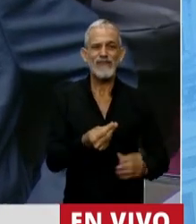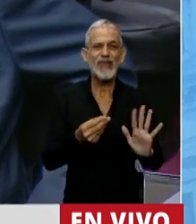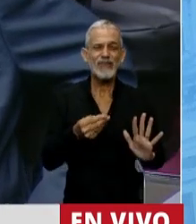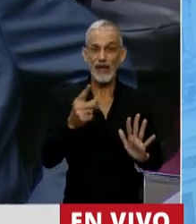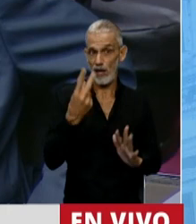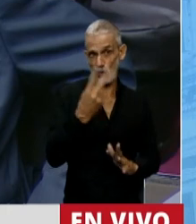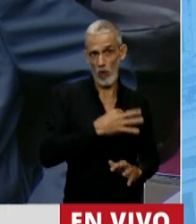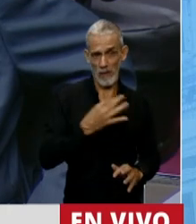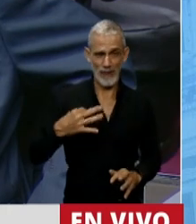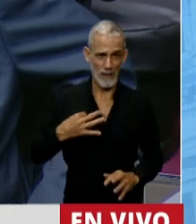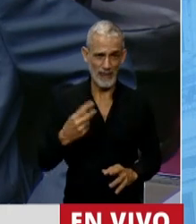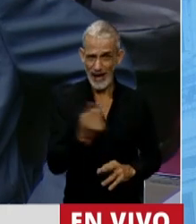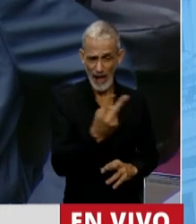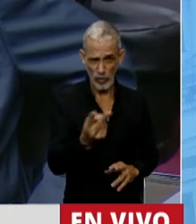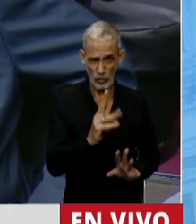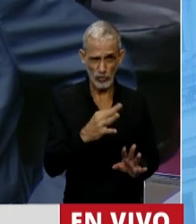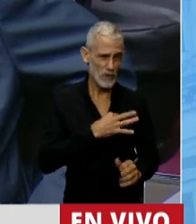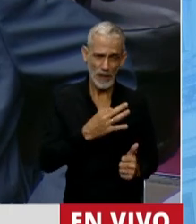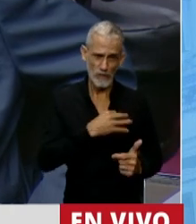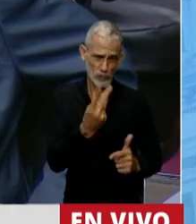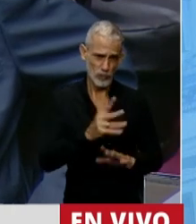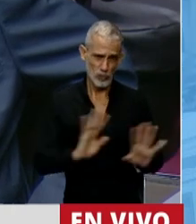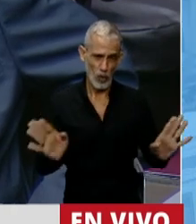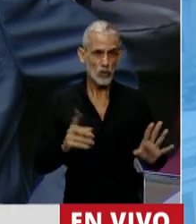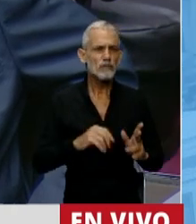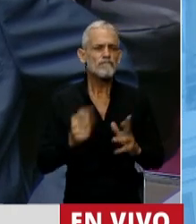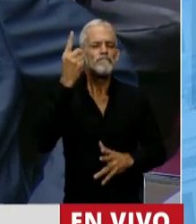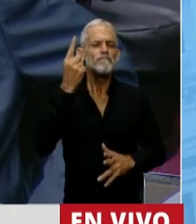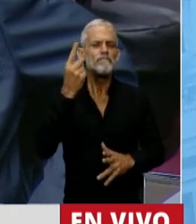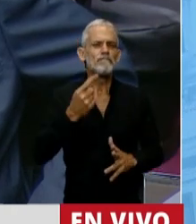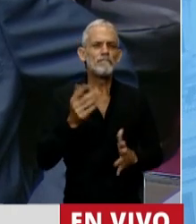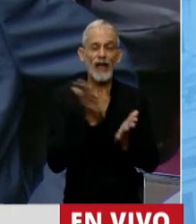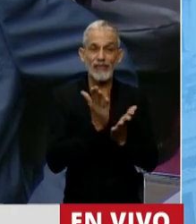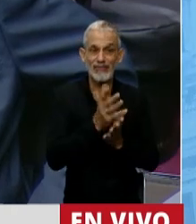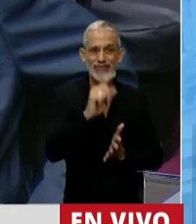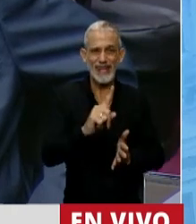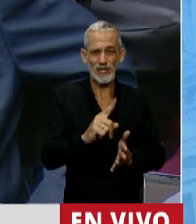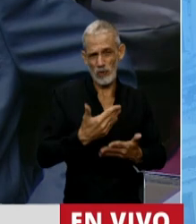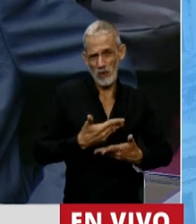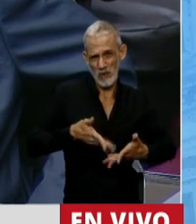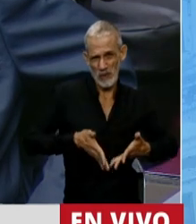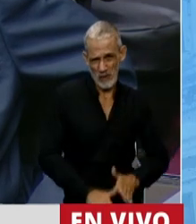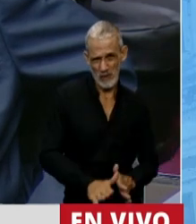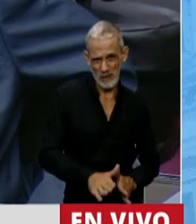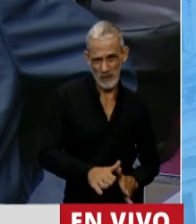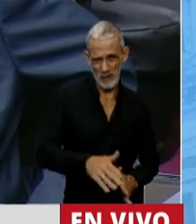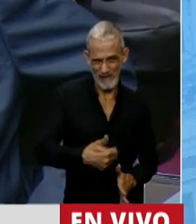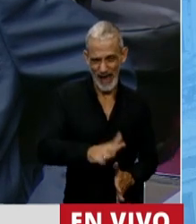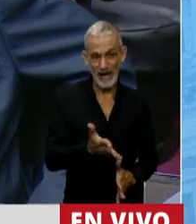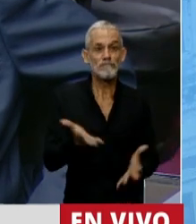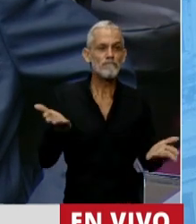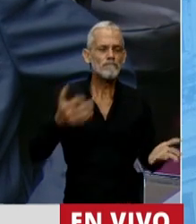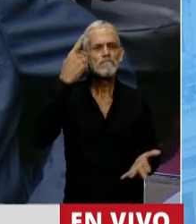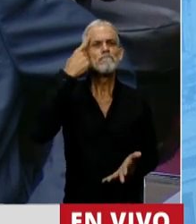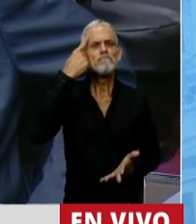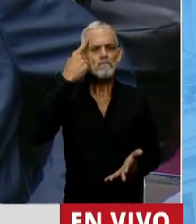vidas. Y en ese contexto siempre voy a priorizar la vida del más débil, el derecho del niño por nacer. Y entonces hay que preguntarse o tomar